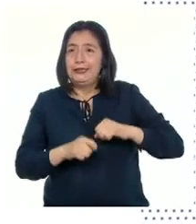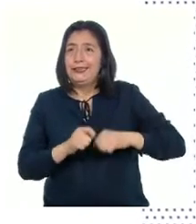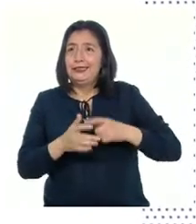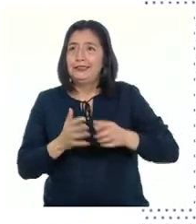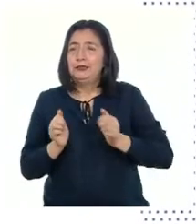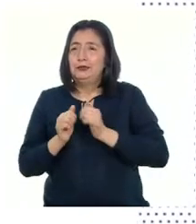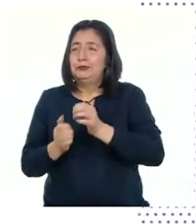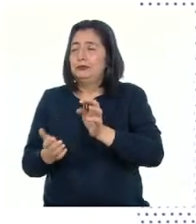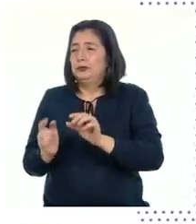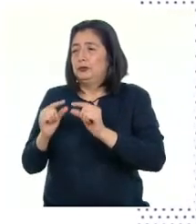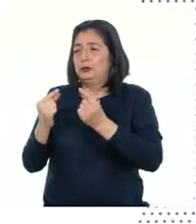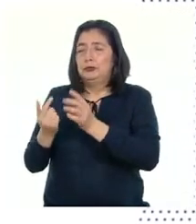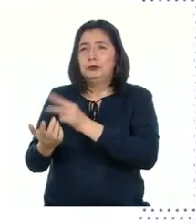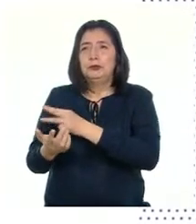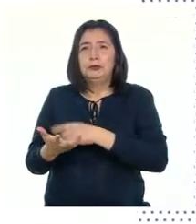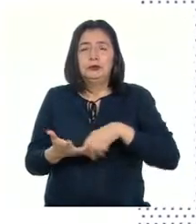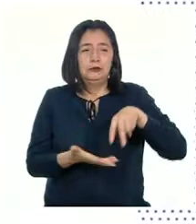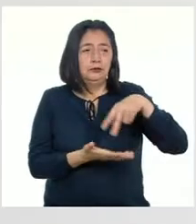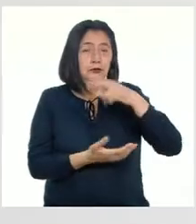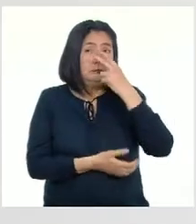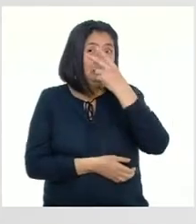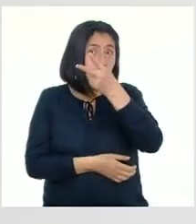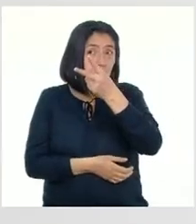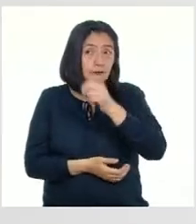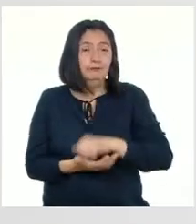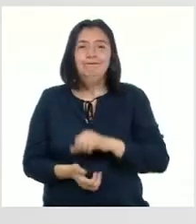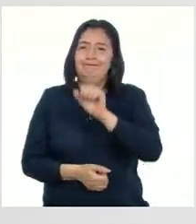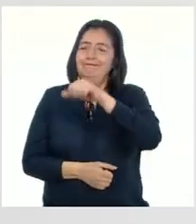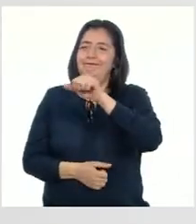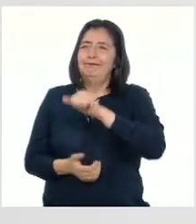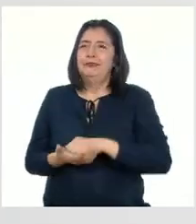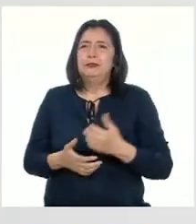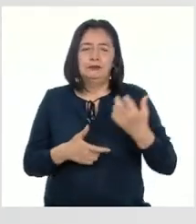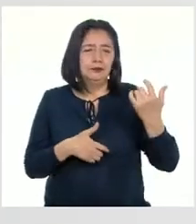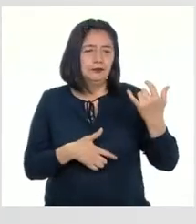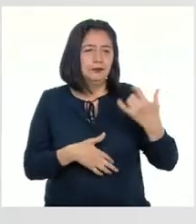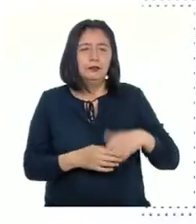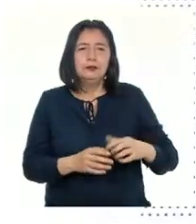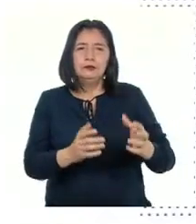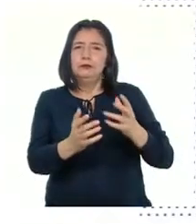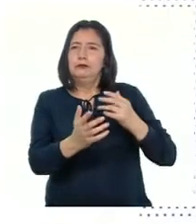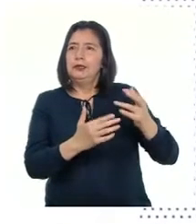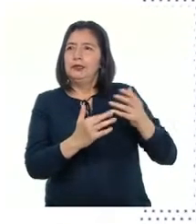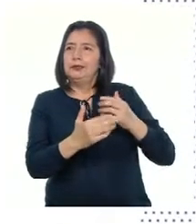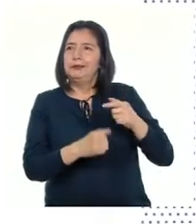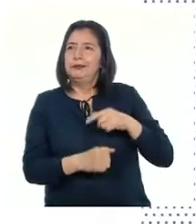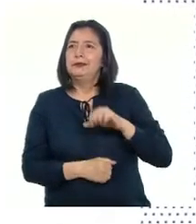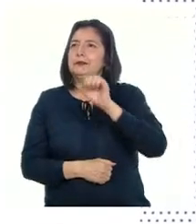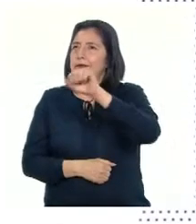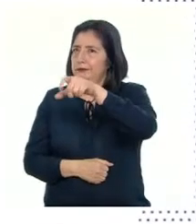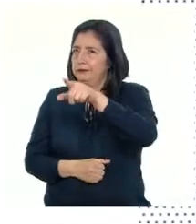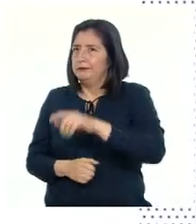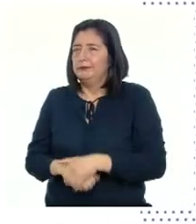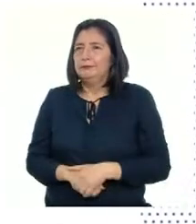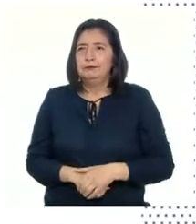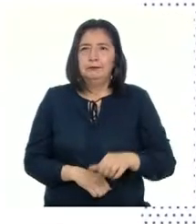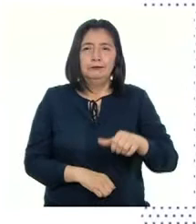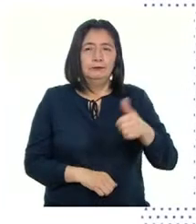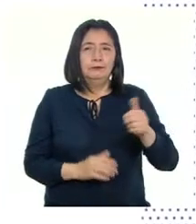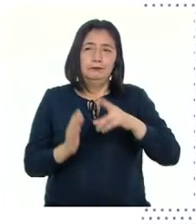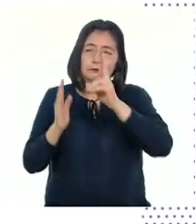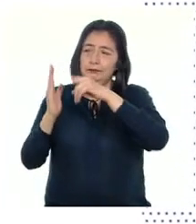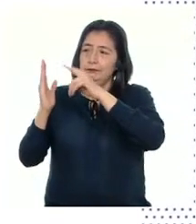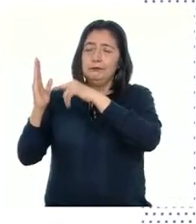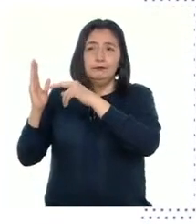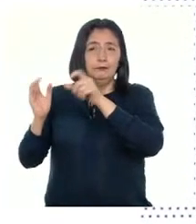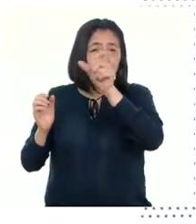músicos y danzantes ¿Ves? Sí, y una guitarra y un arpa, ¿no? Tal cual Las obras de